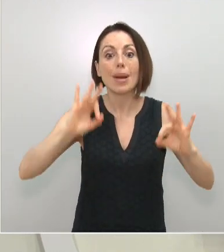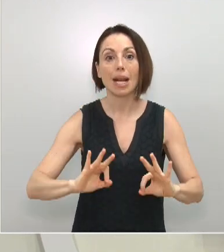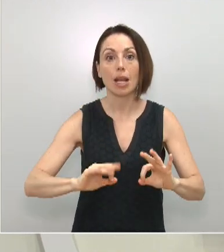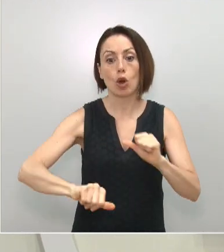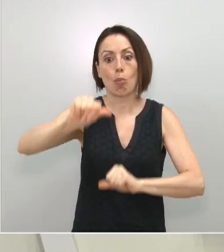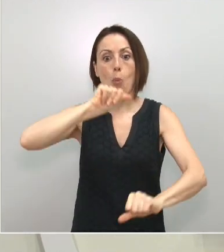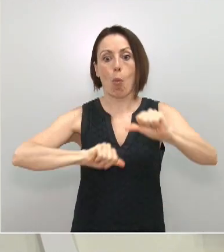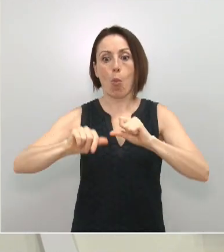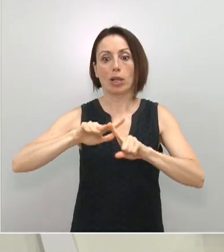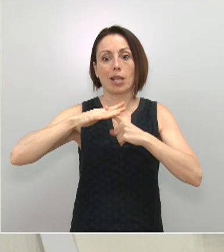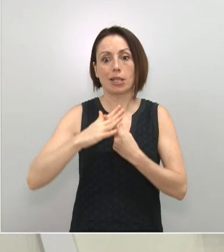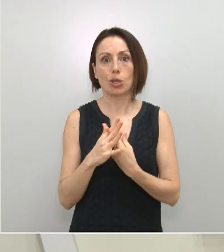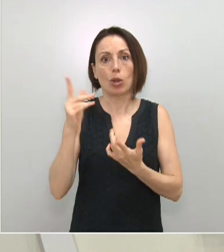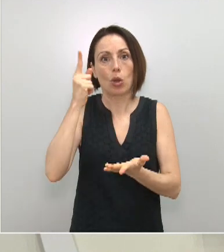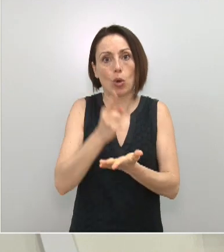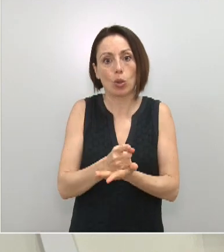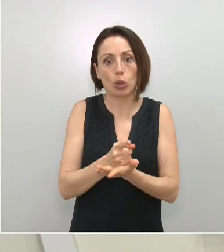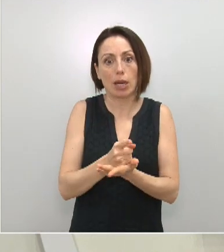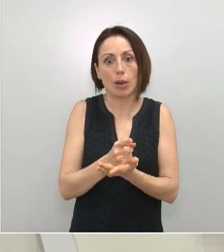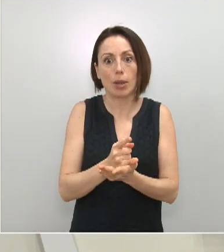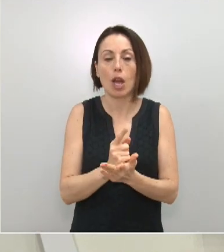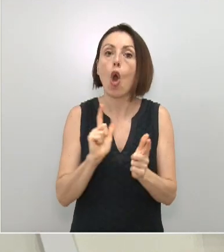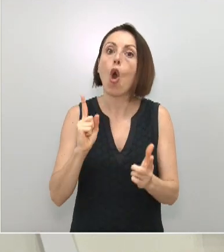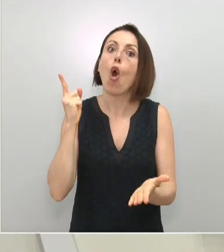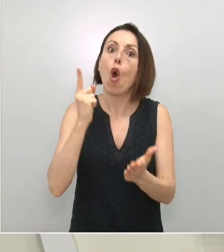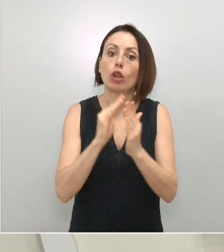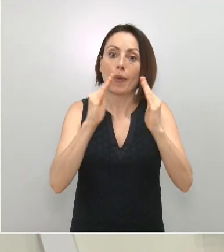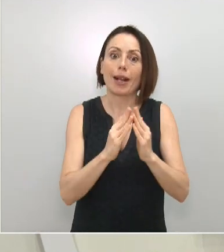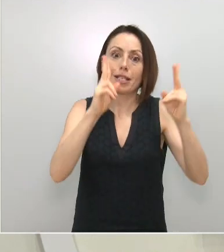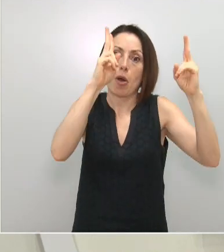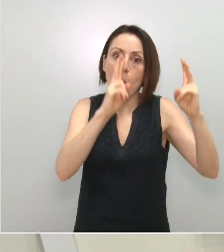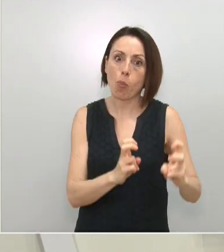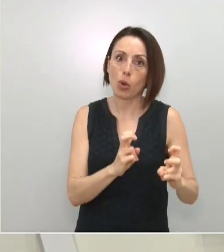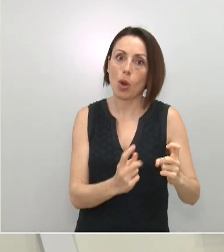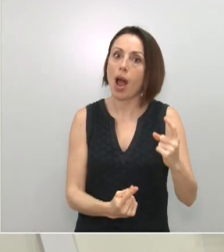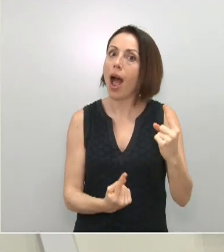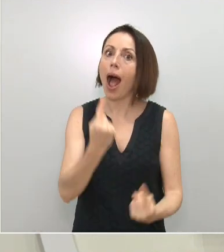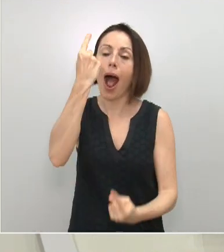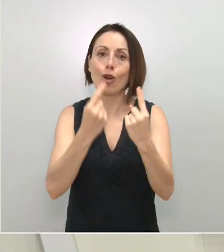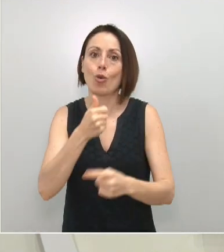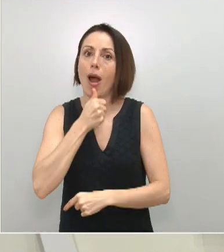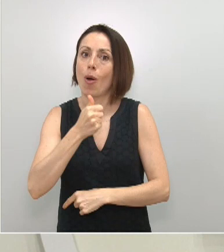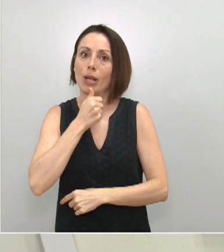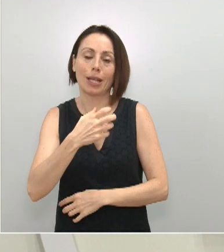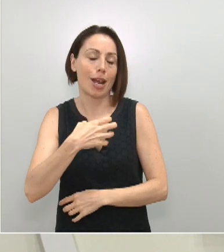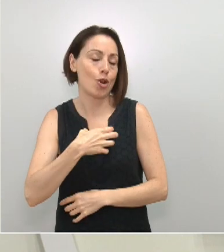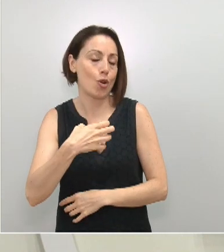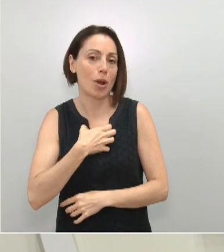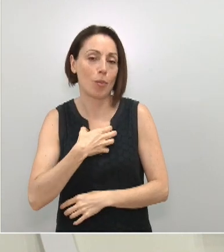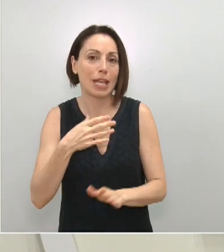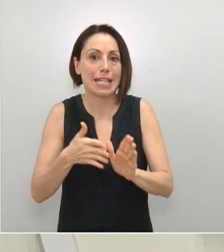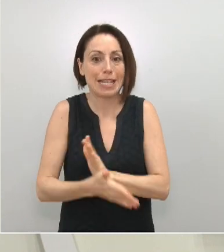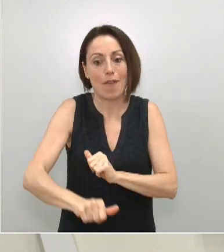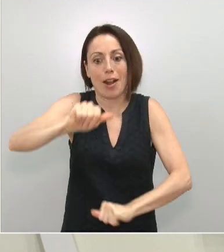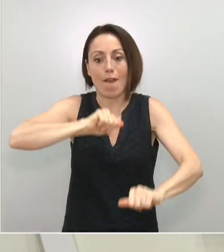atrás en un confinamiento que sería difícilmente soportable por muchos y que nos obligaría a